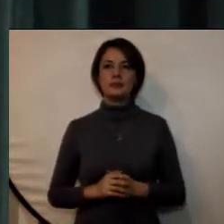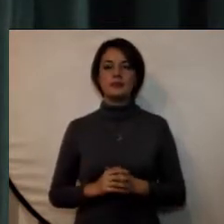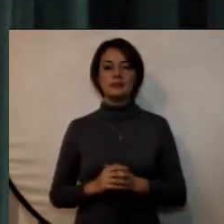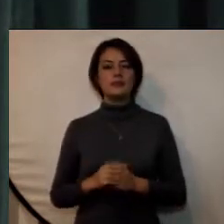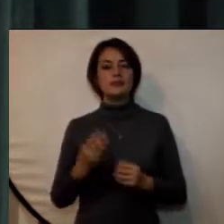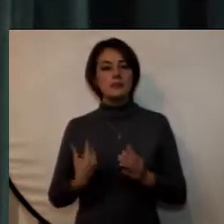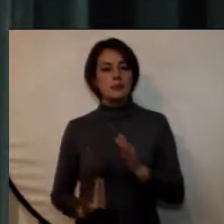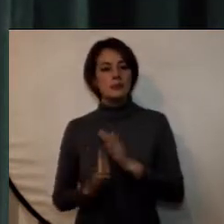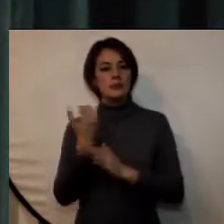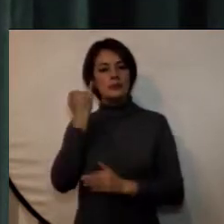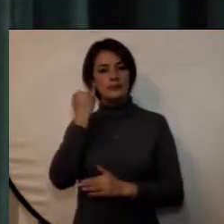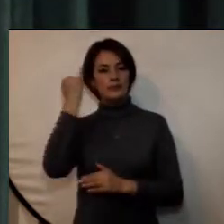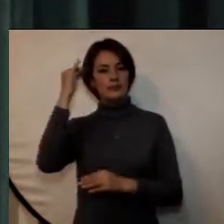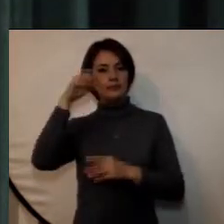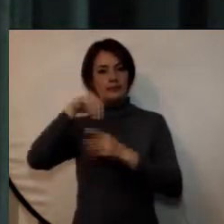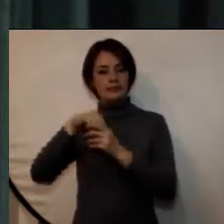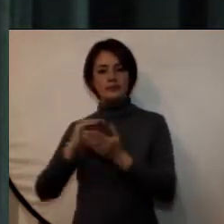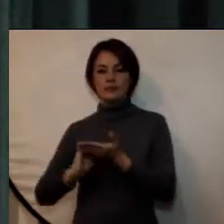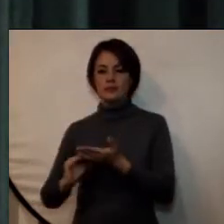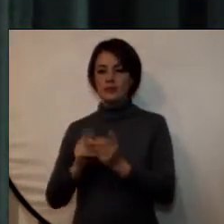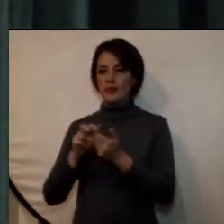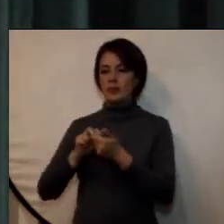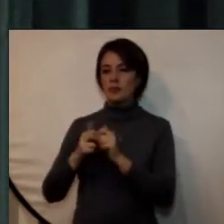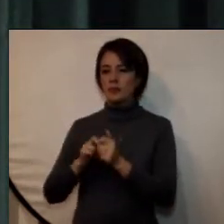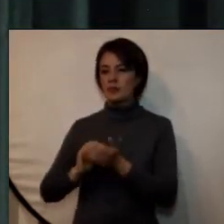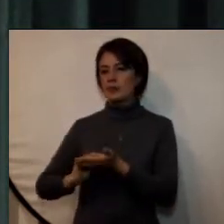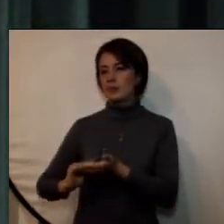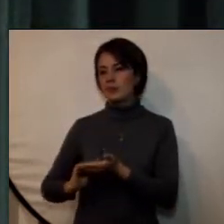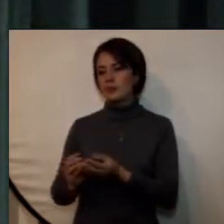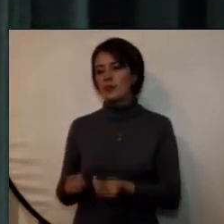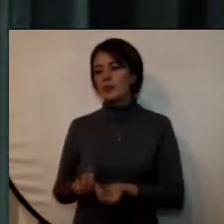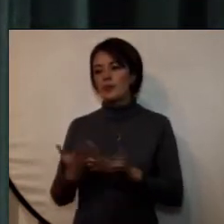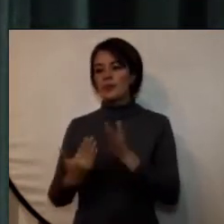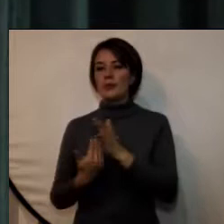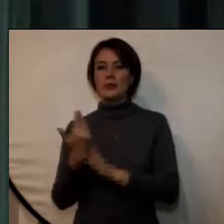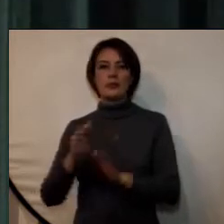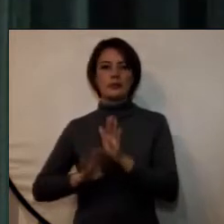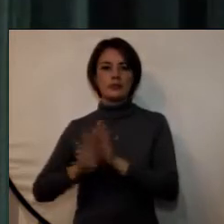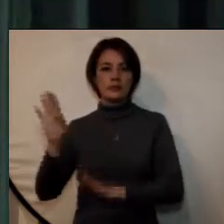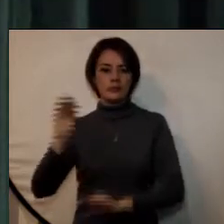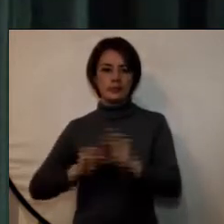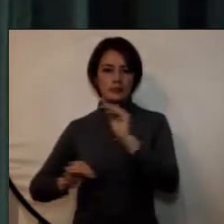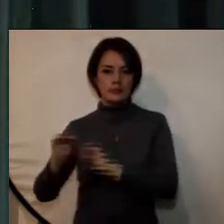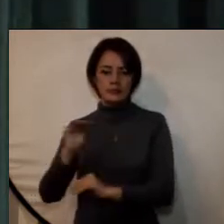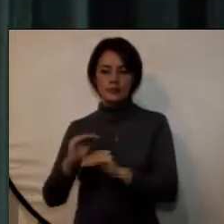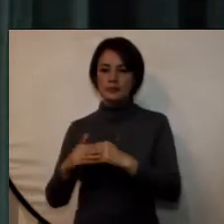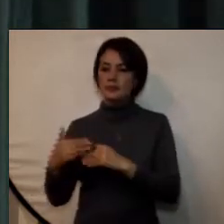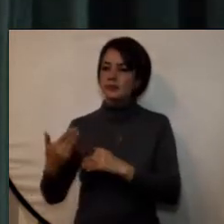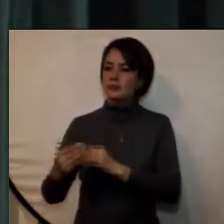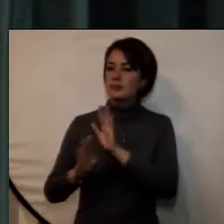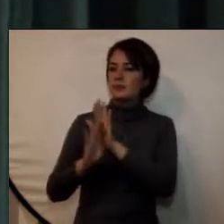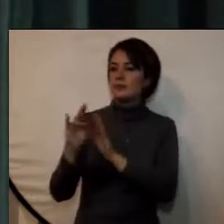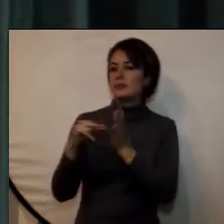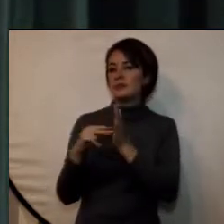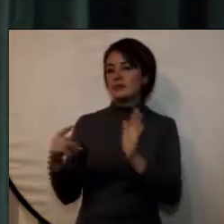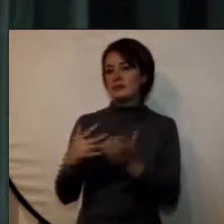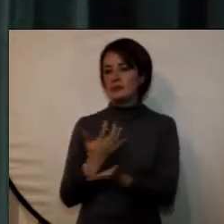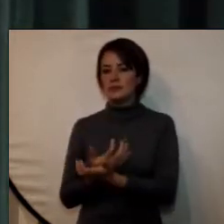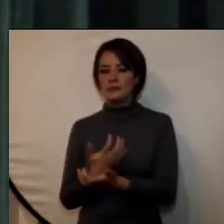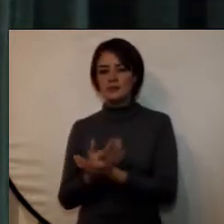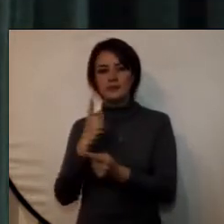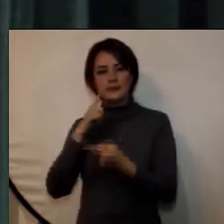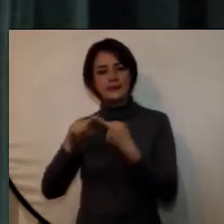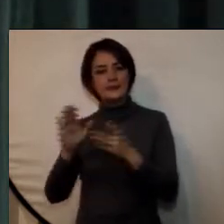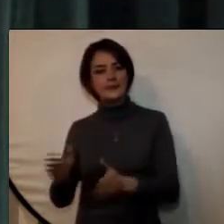invenciones resolver diversos problemas o dar lugar a nuevos desarrollos y avances en ciencia y tecnología para